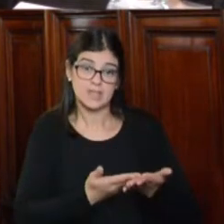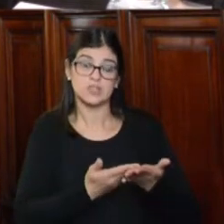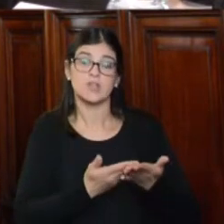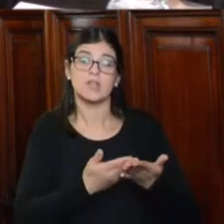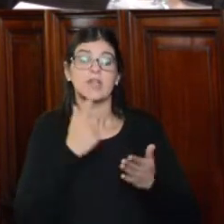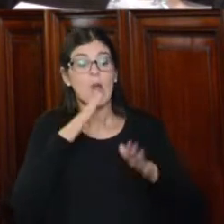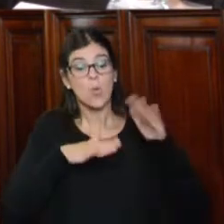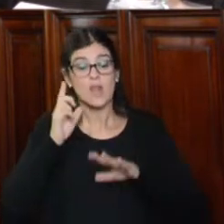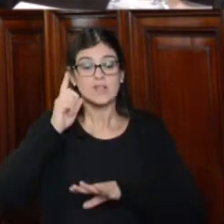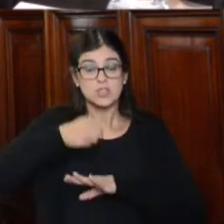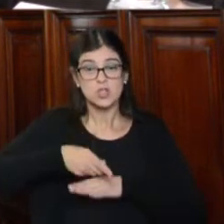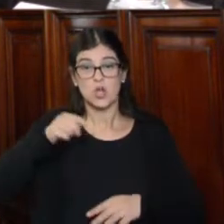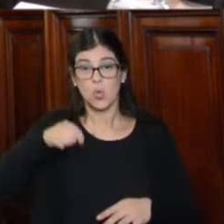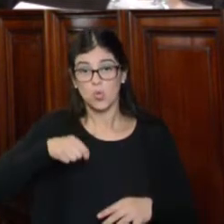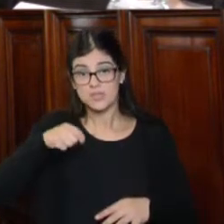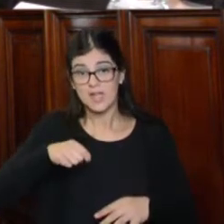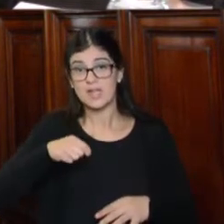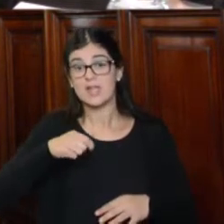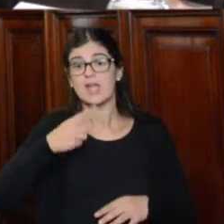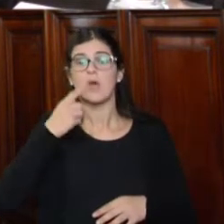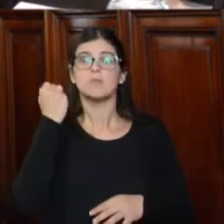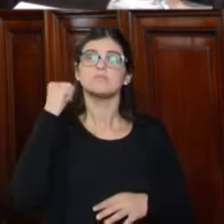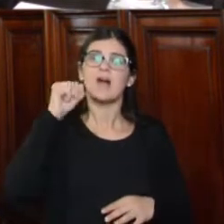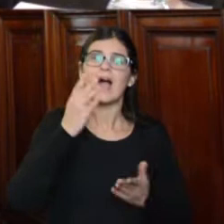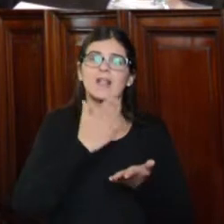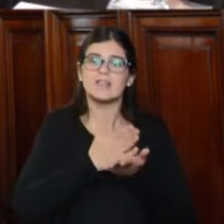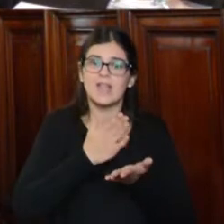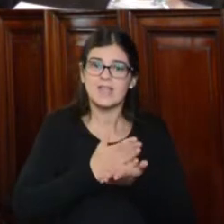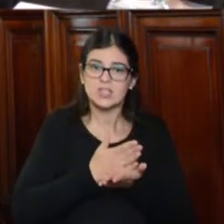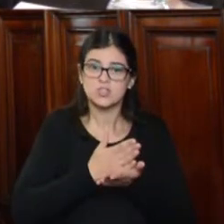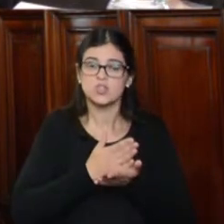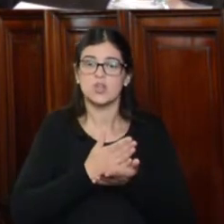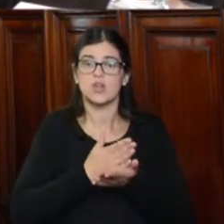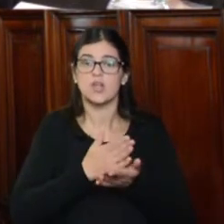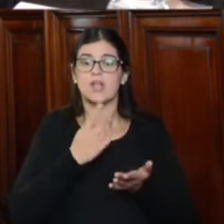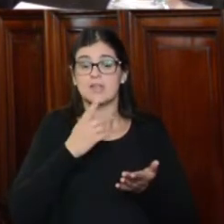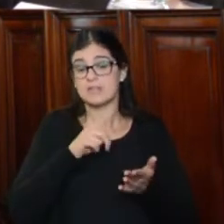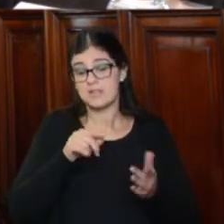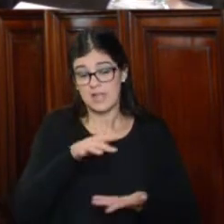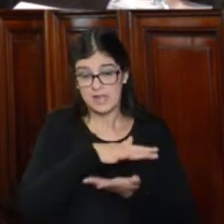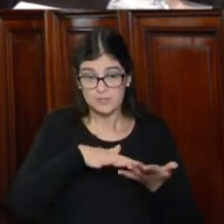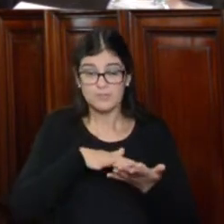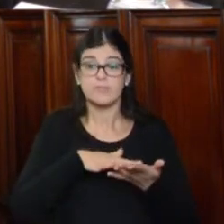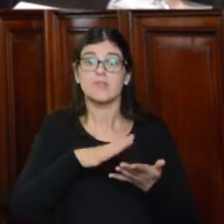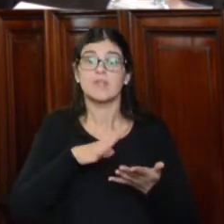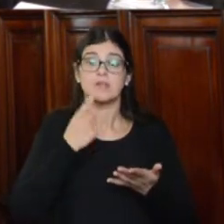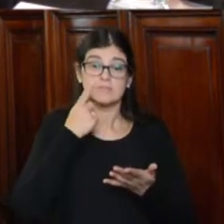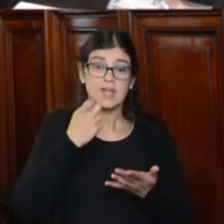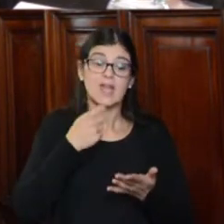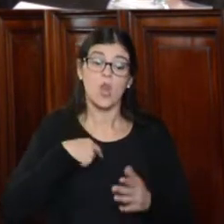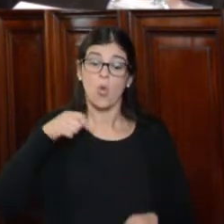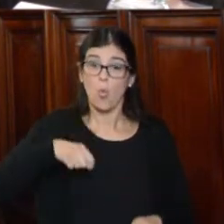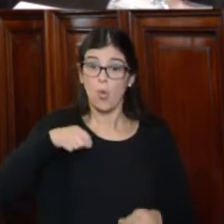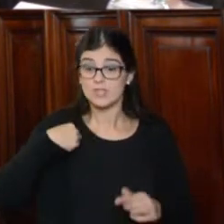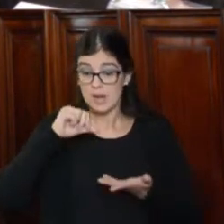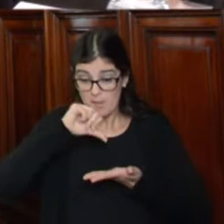ciertas decisiones judiciales violentarían el derecho a la tutela judicial efectiva, cabe señalar que los jueces de